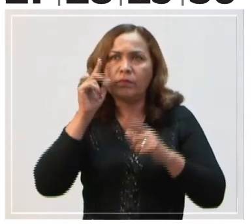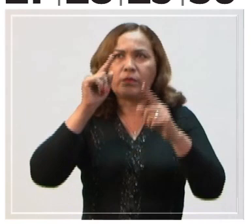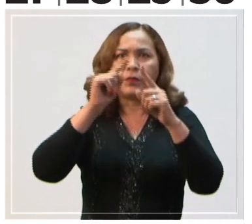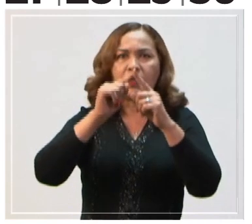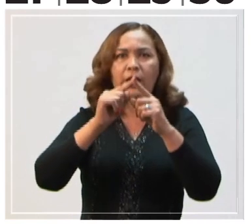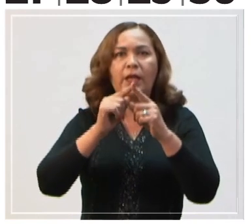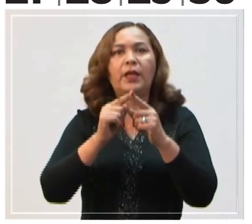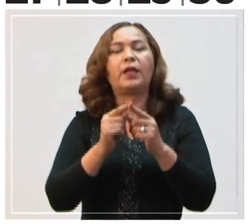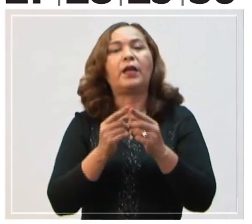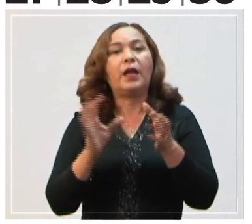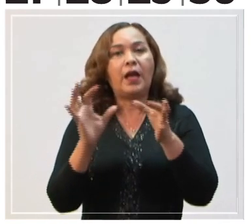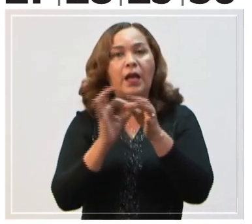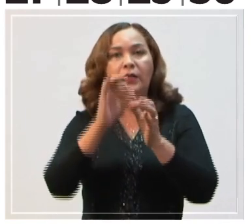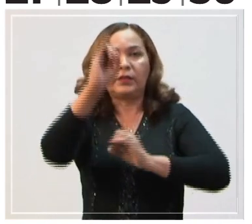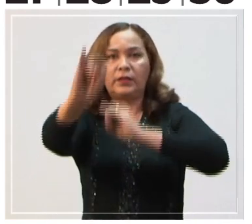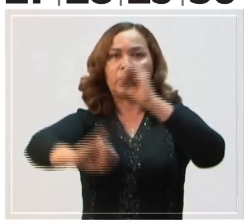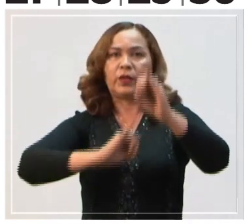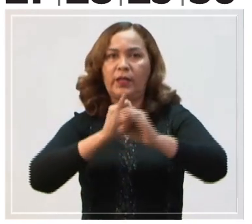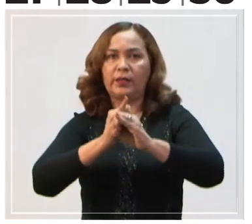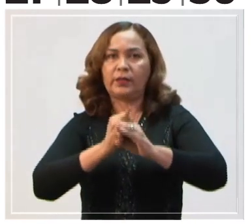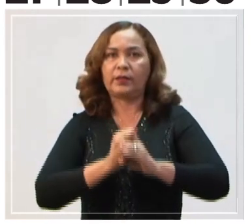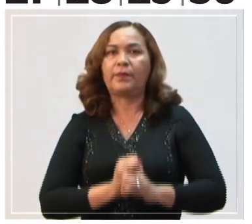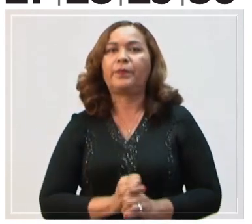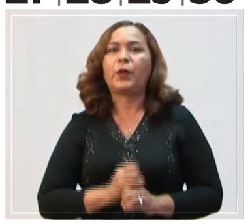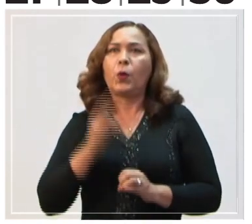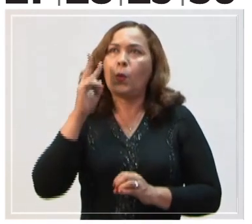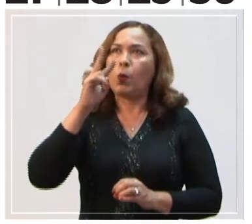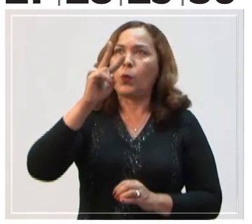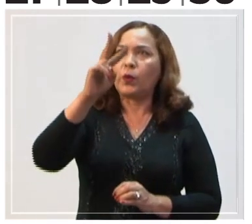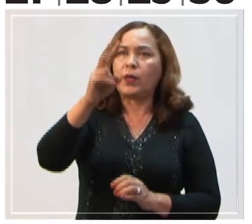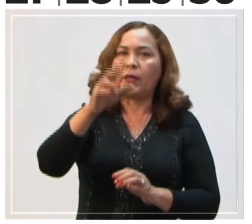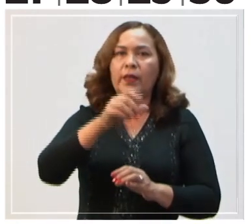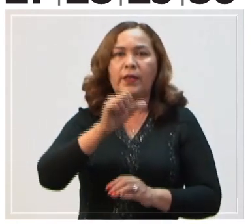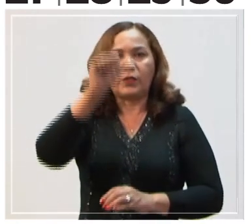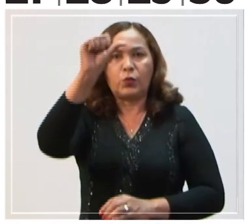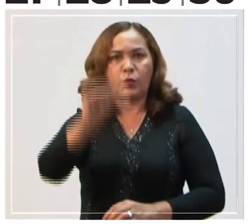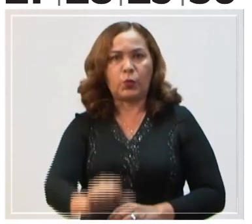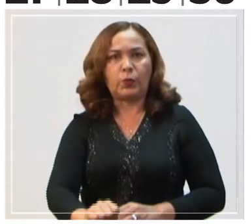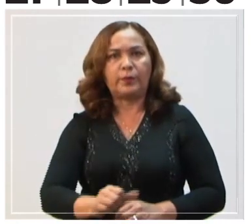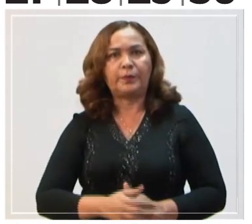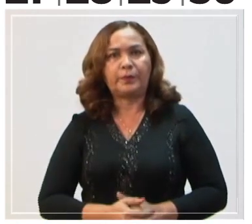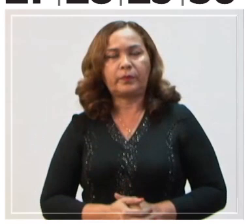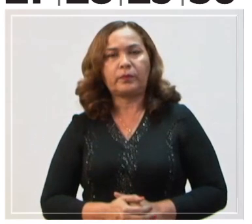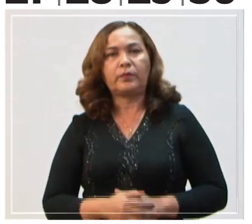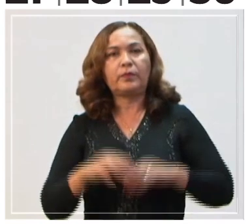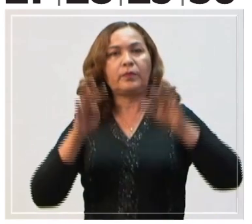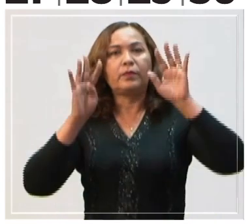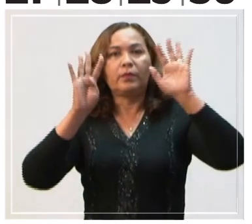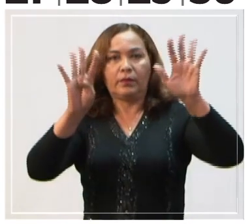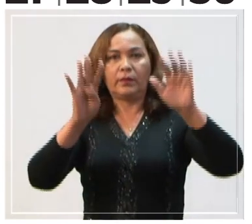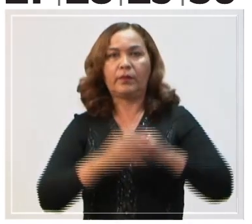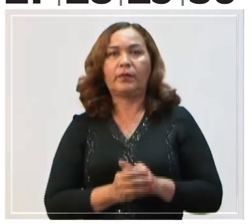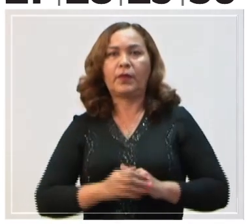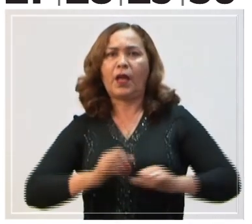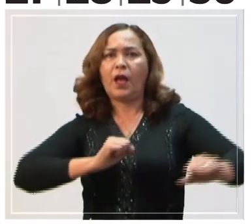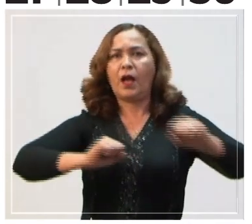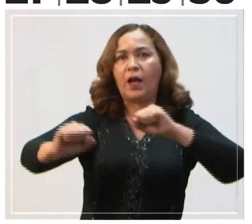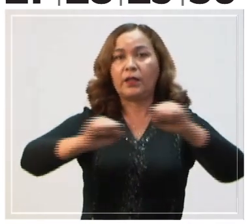Perspectiva de las Alianzas Internacionales. Una mirada desde el sur. Día 9.